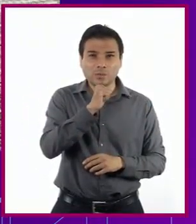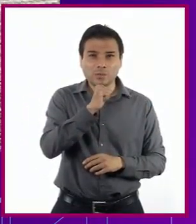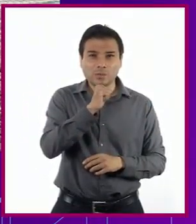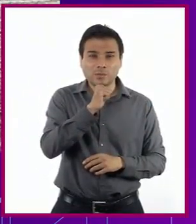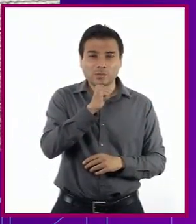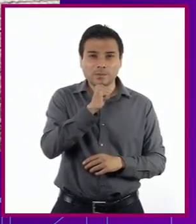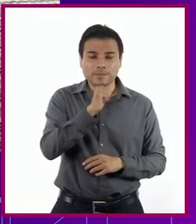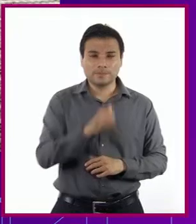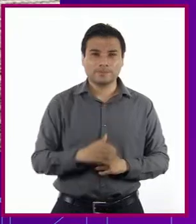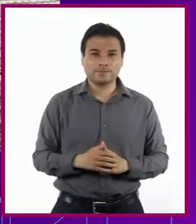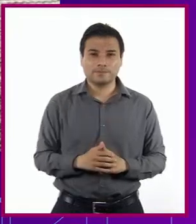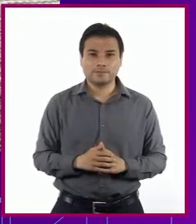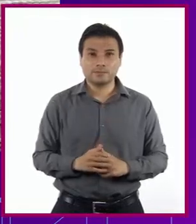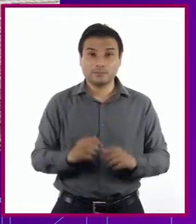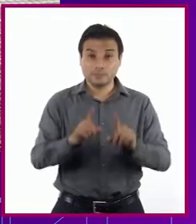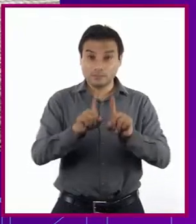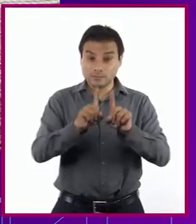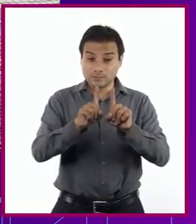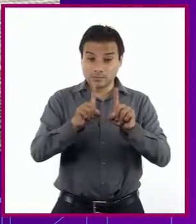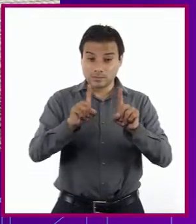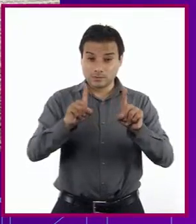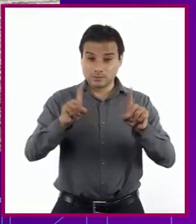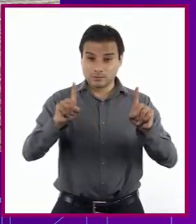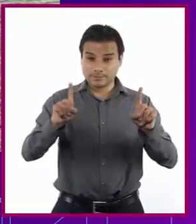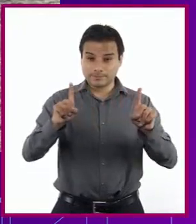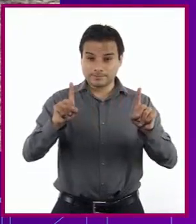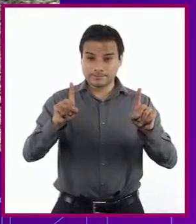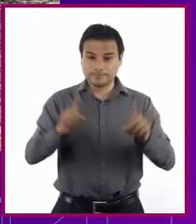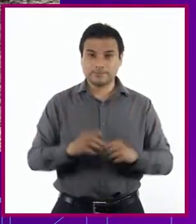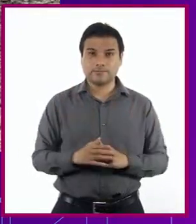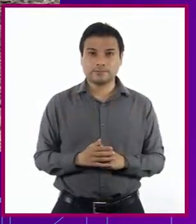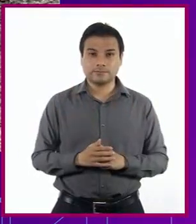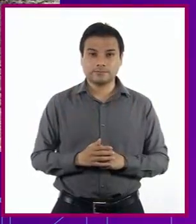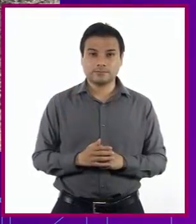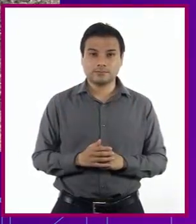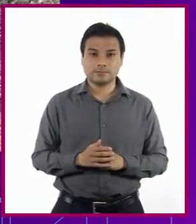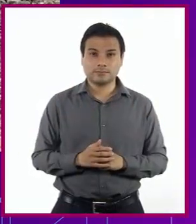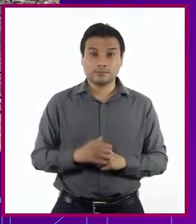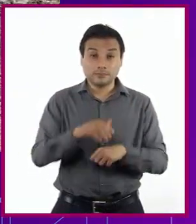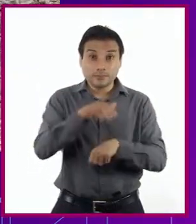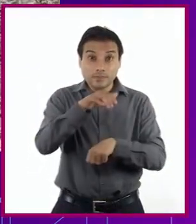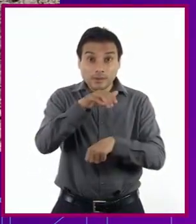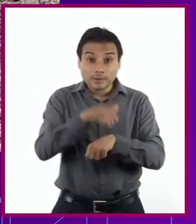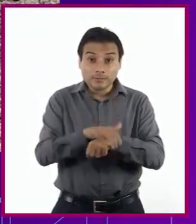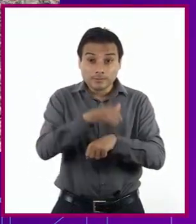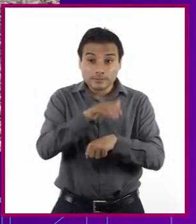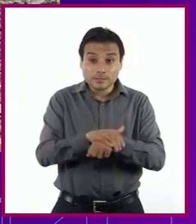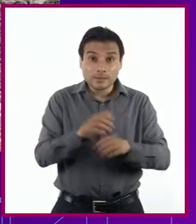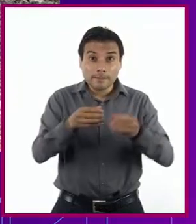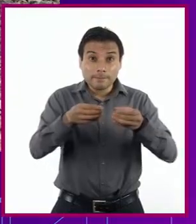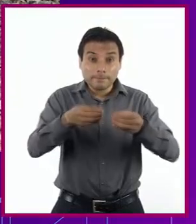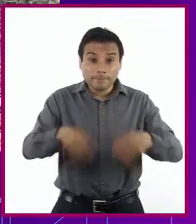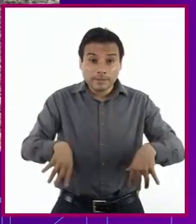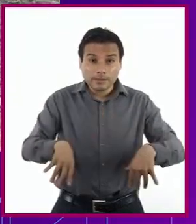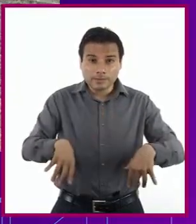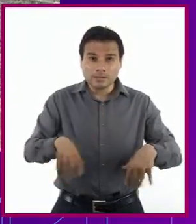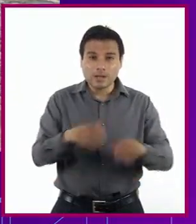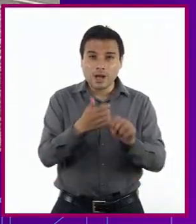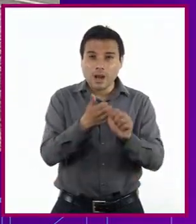Quedan separados Pierden algunos de sus amigos Quedan atrás